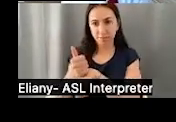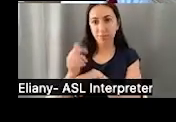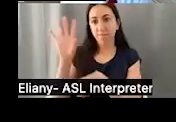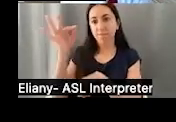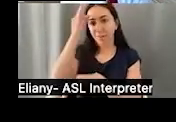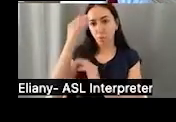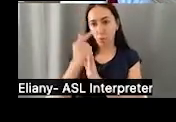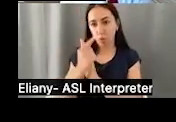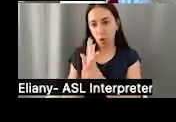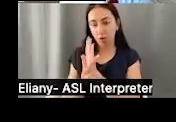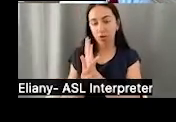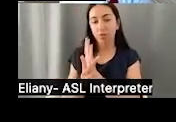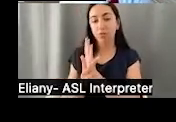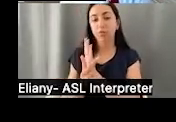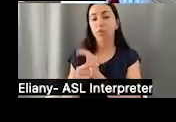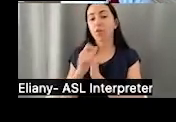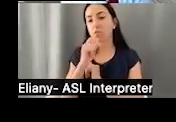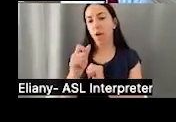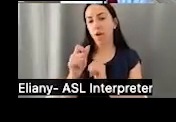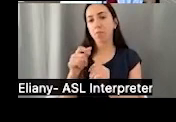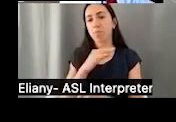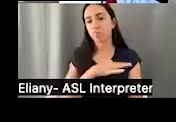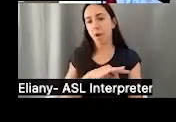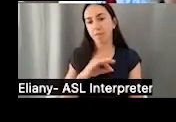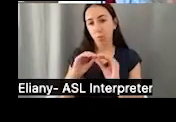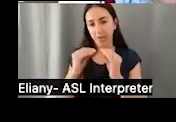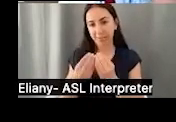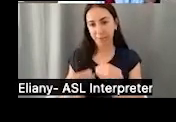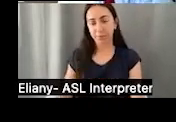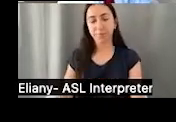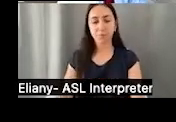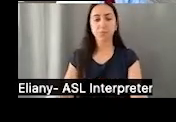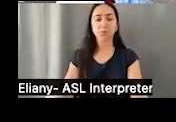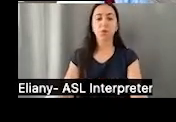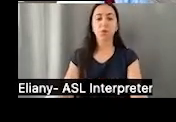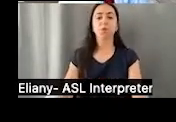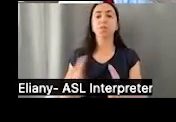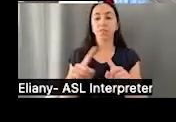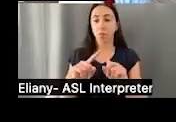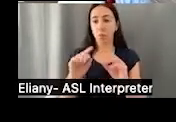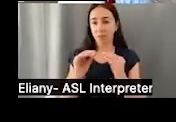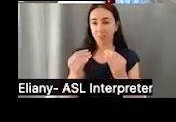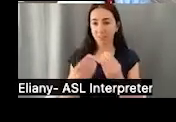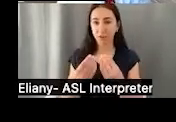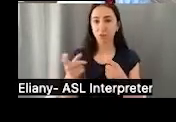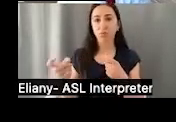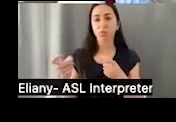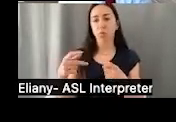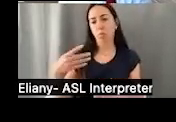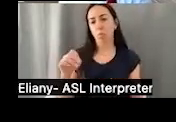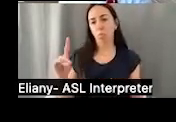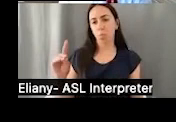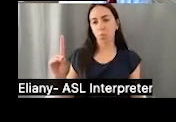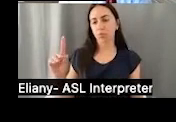el fideicomiso combinado, tiene que estar establecido por la IFEDERAL por una organización sin fines de lucro. Tenemos